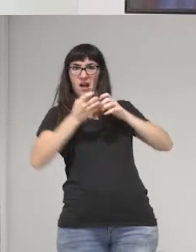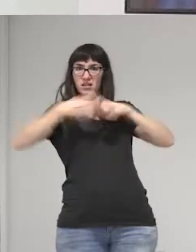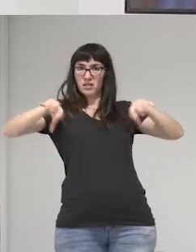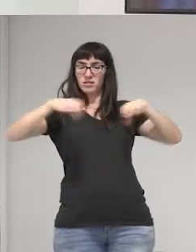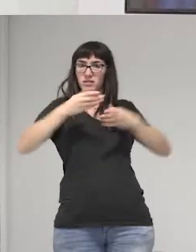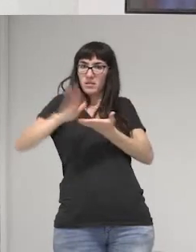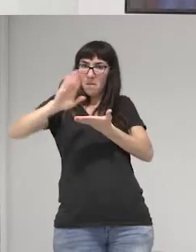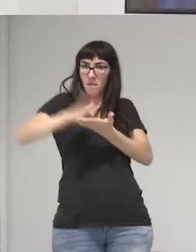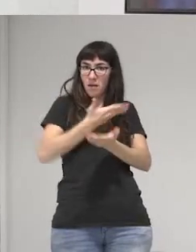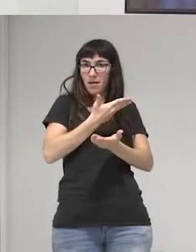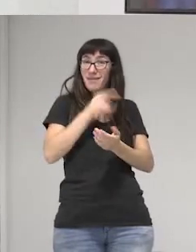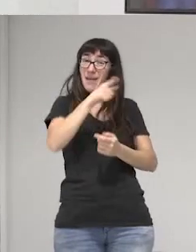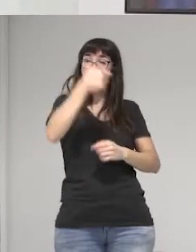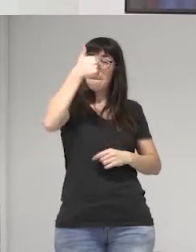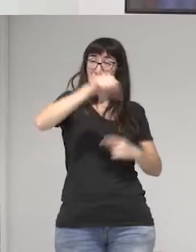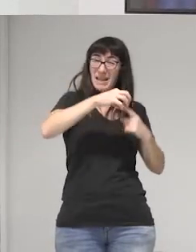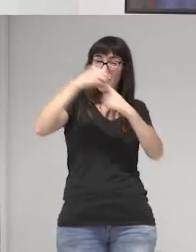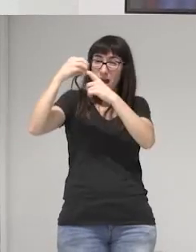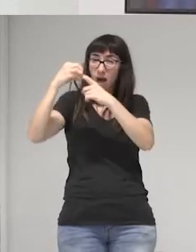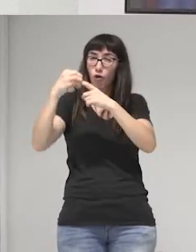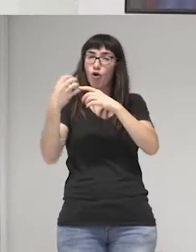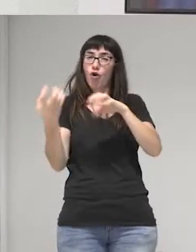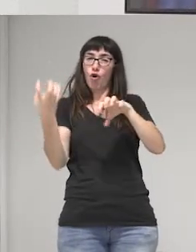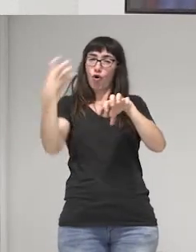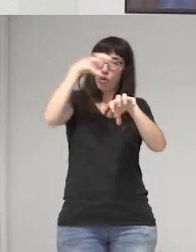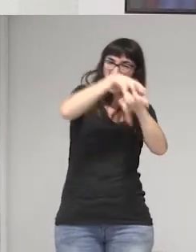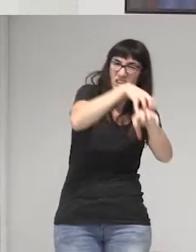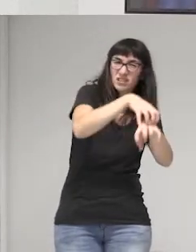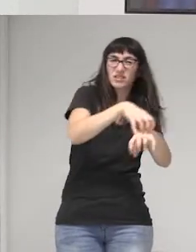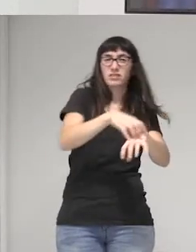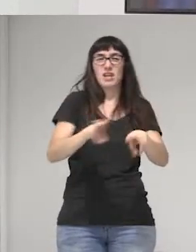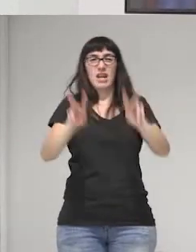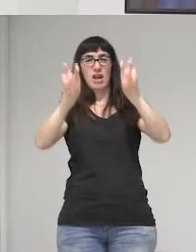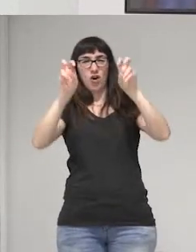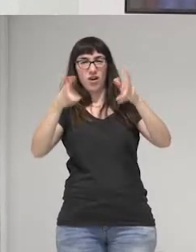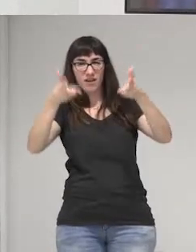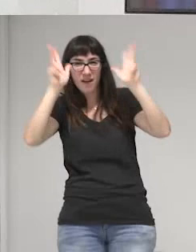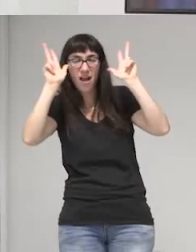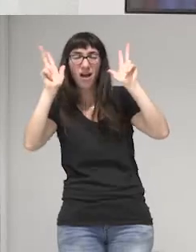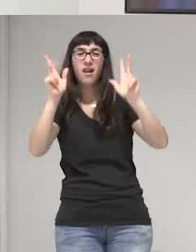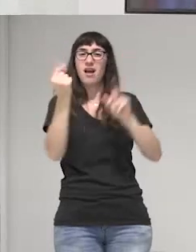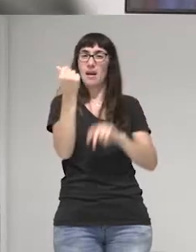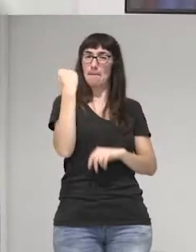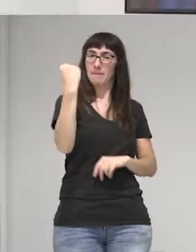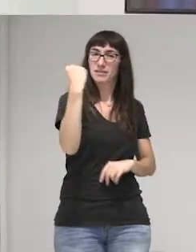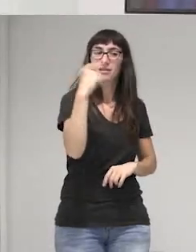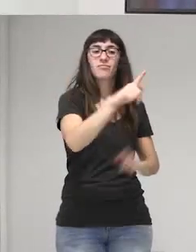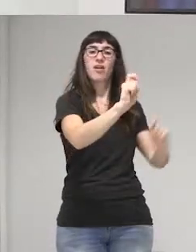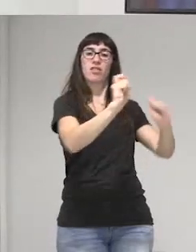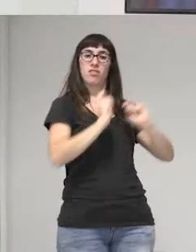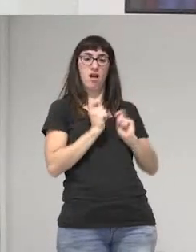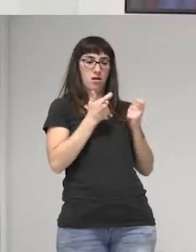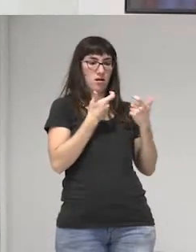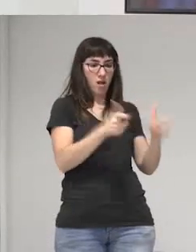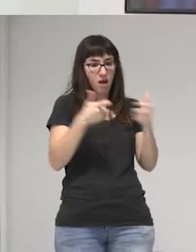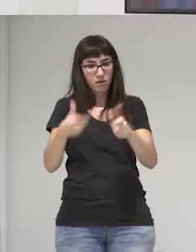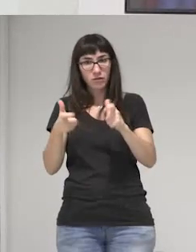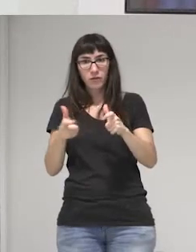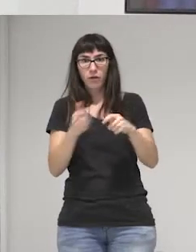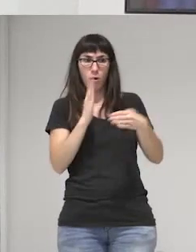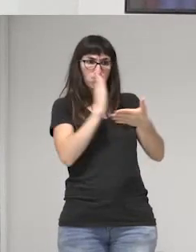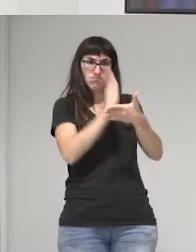Entonces, ese patriarcado colonialista, capitalista, neoliberal es el que nos va clasificando y nos tiene la vida